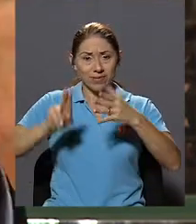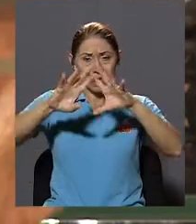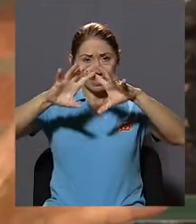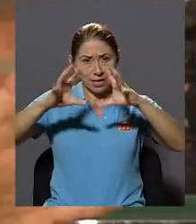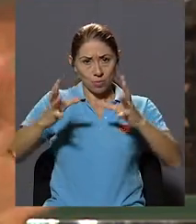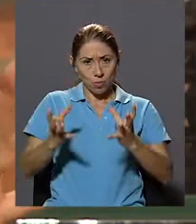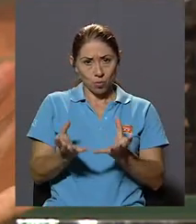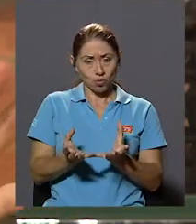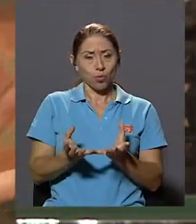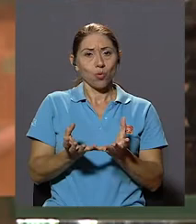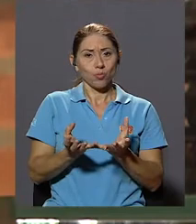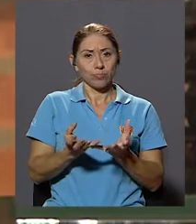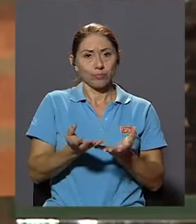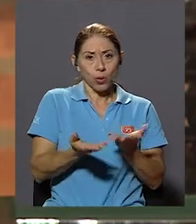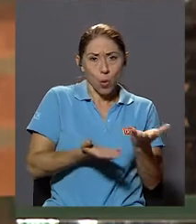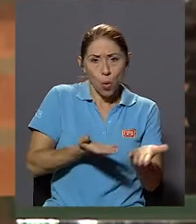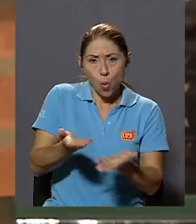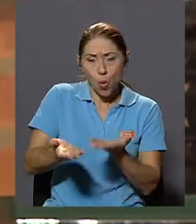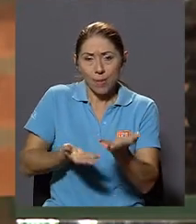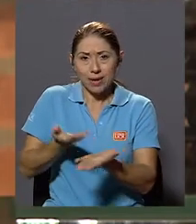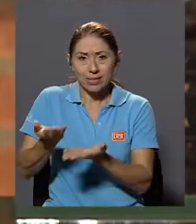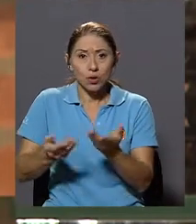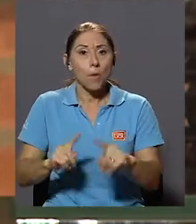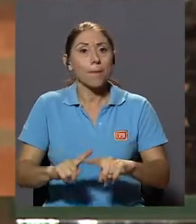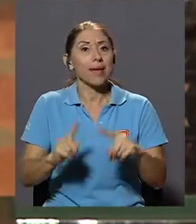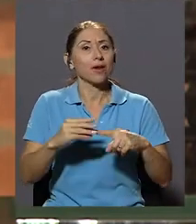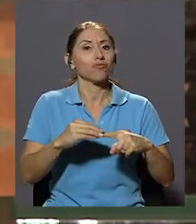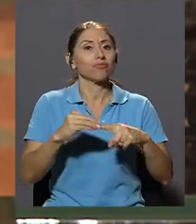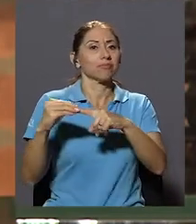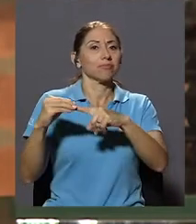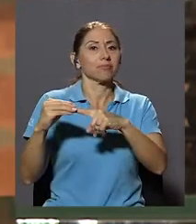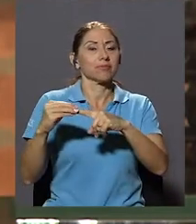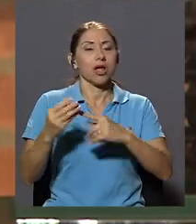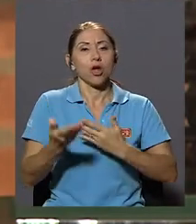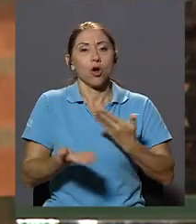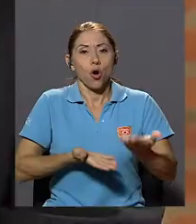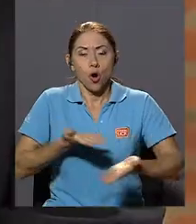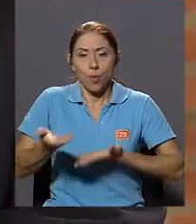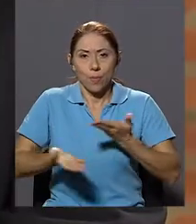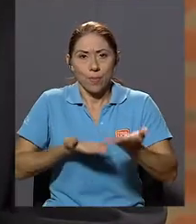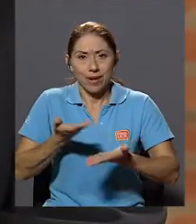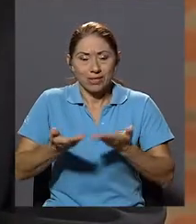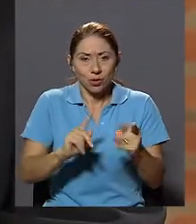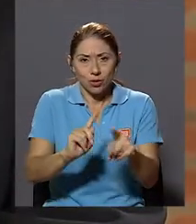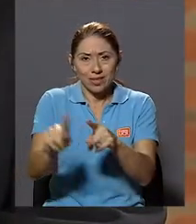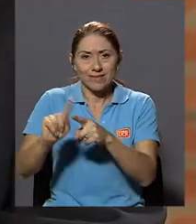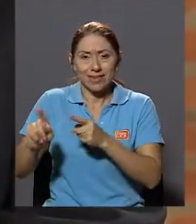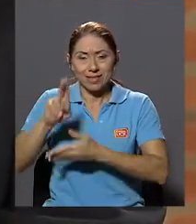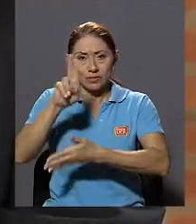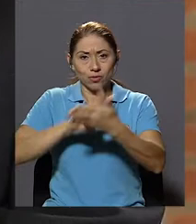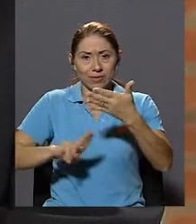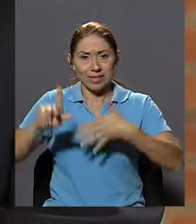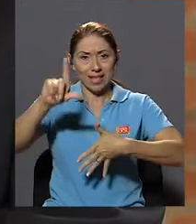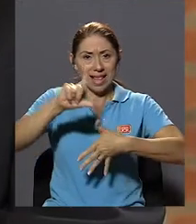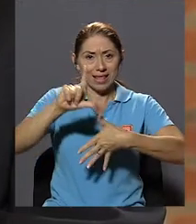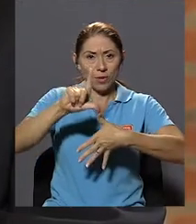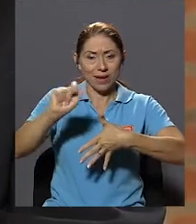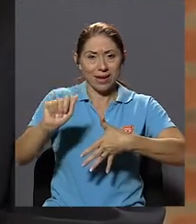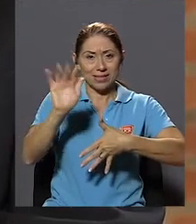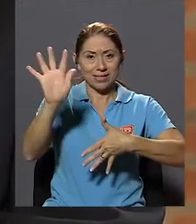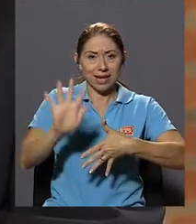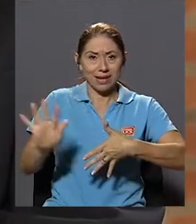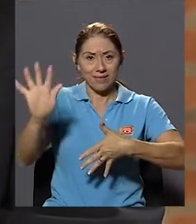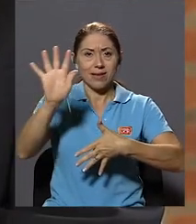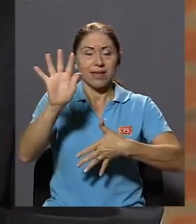del mundo Pero sobre todo en este plano La cooperación entre las universidades latinoamericanas y